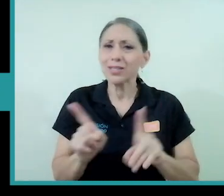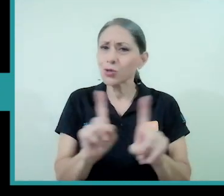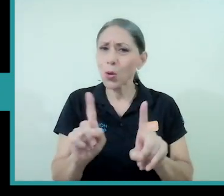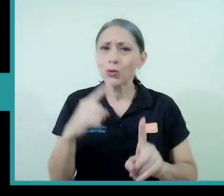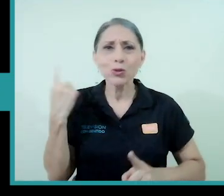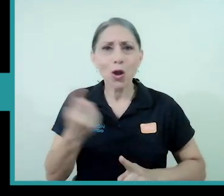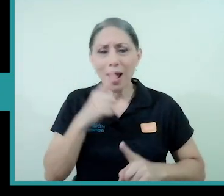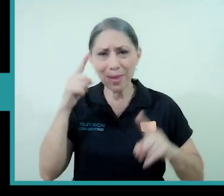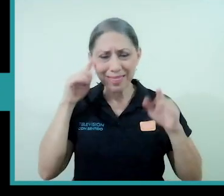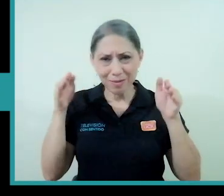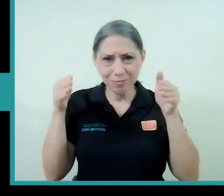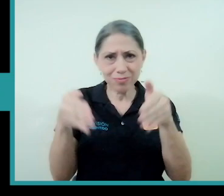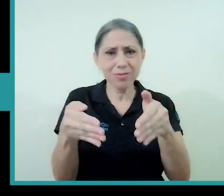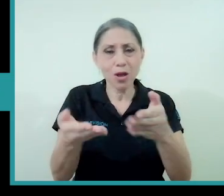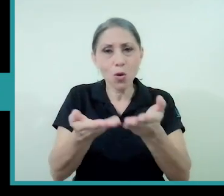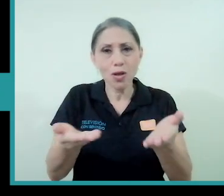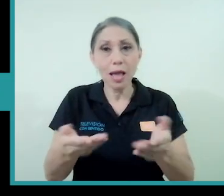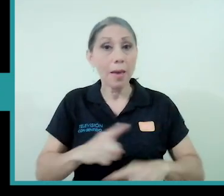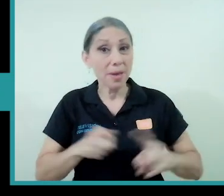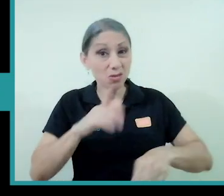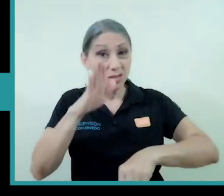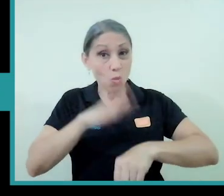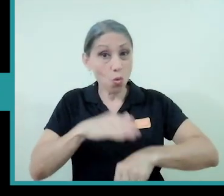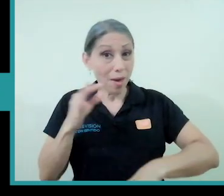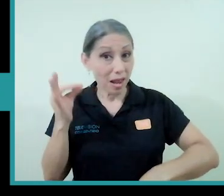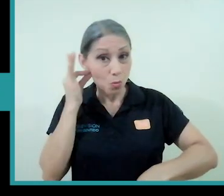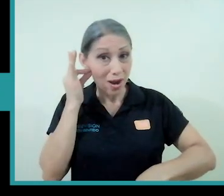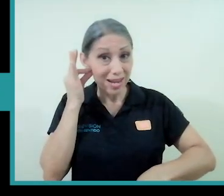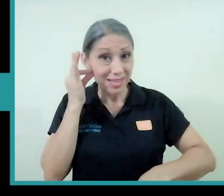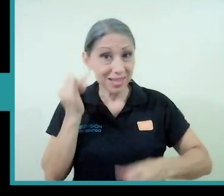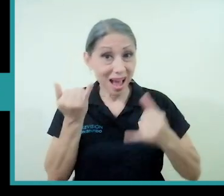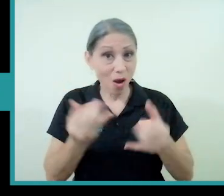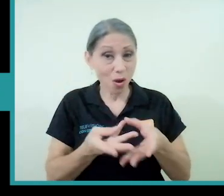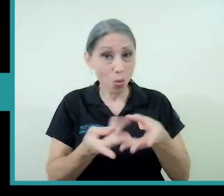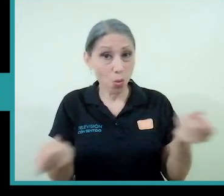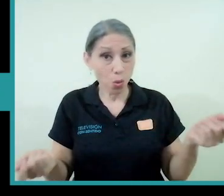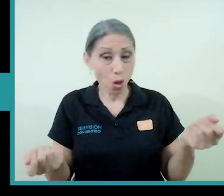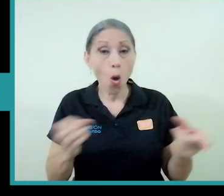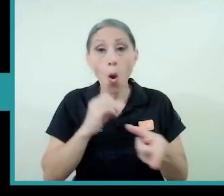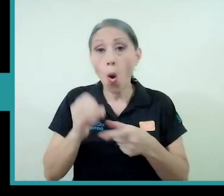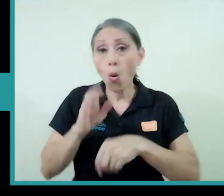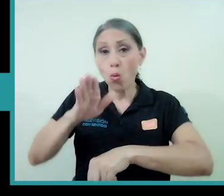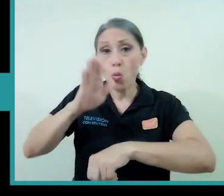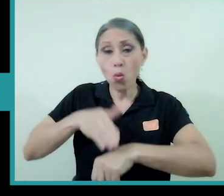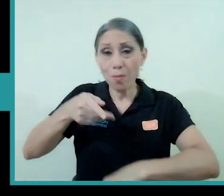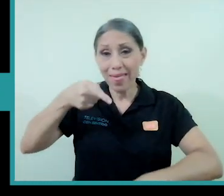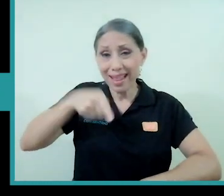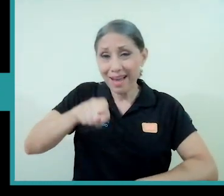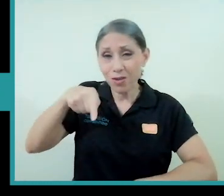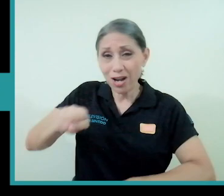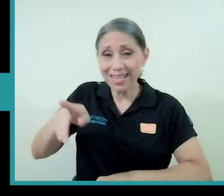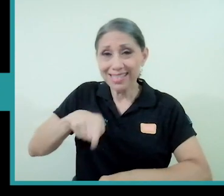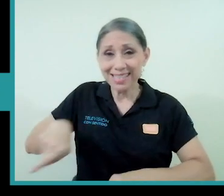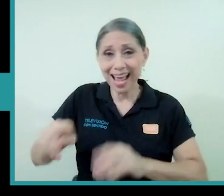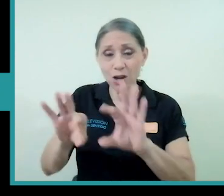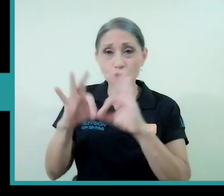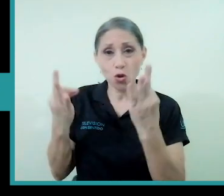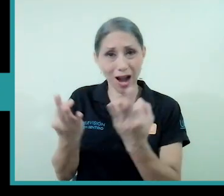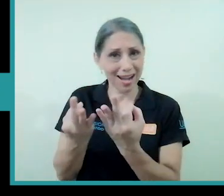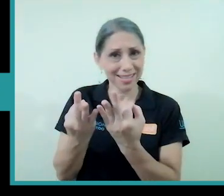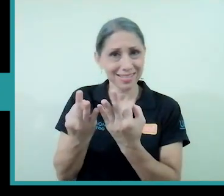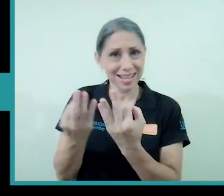moral por cuestiones pero es culpa de las mujeres la desintegración o culpa de la violencia en los en los hogares que